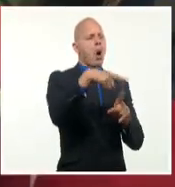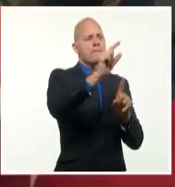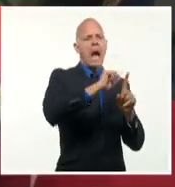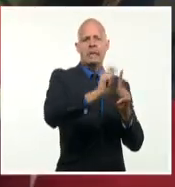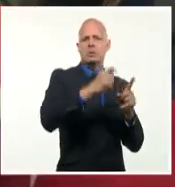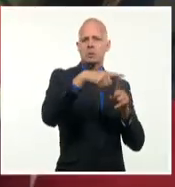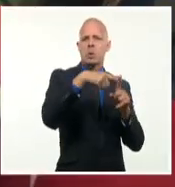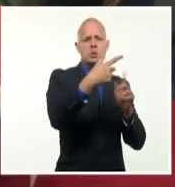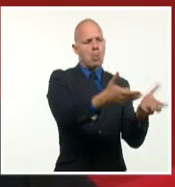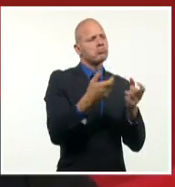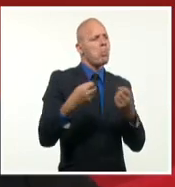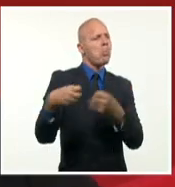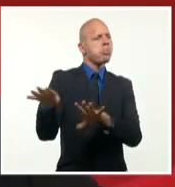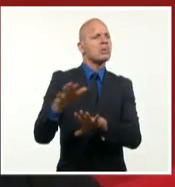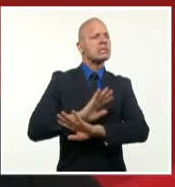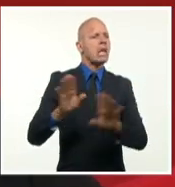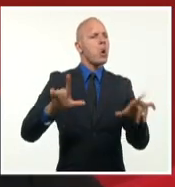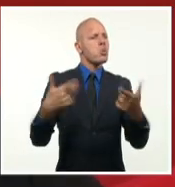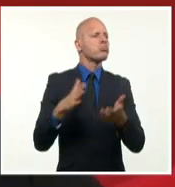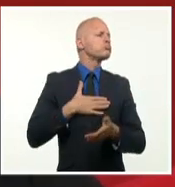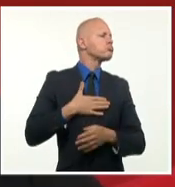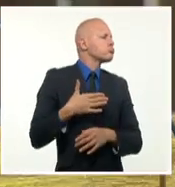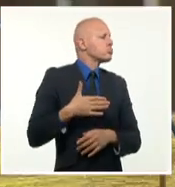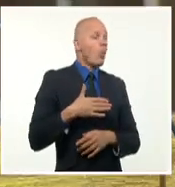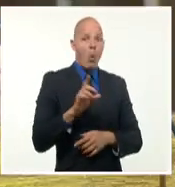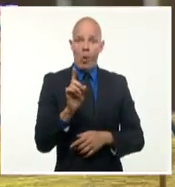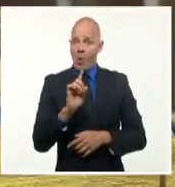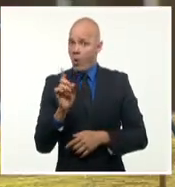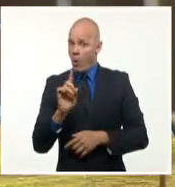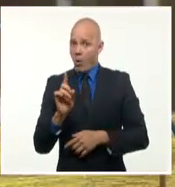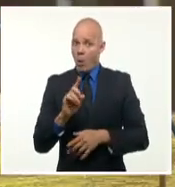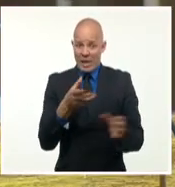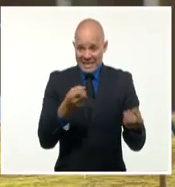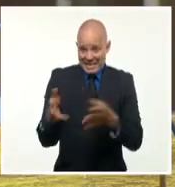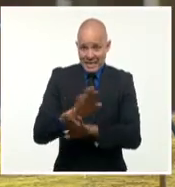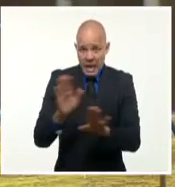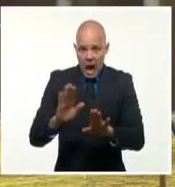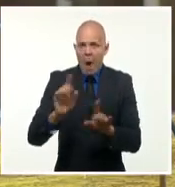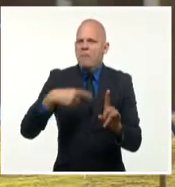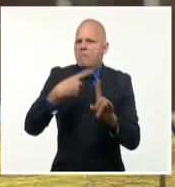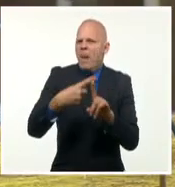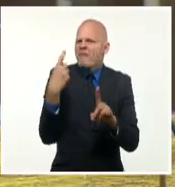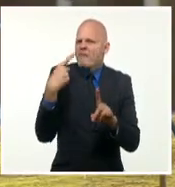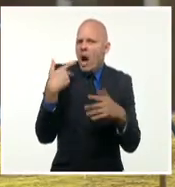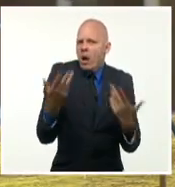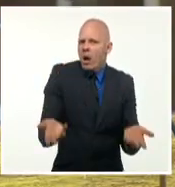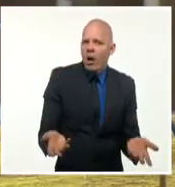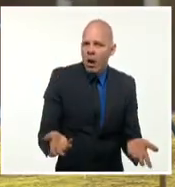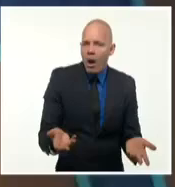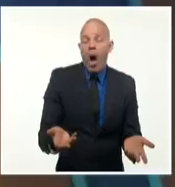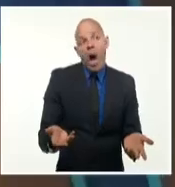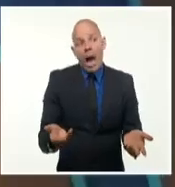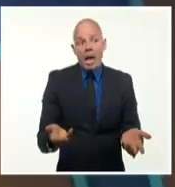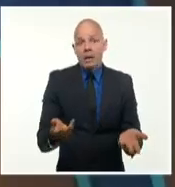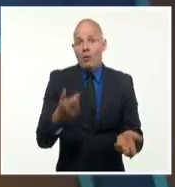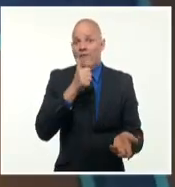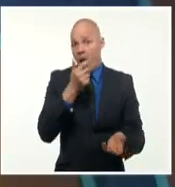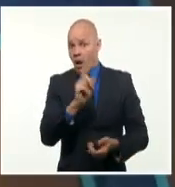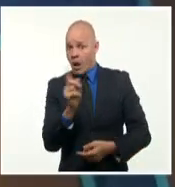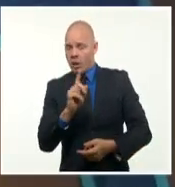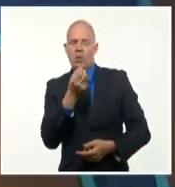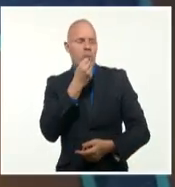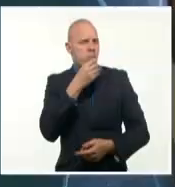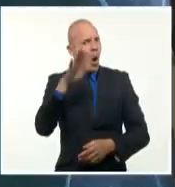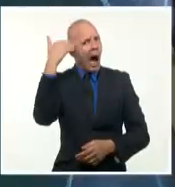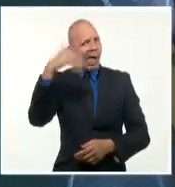Ah, que es difícil, sí, difícil, eso es lo que nos toca a los revolucionarios, enfrentar estos tiempos difíciles y triunfar. Al término